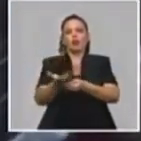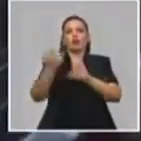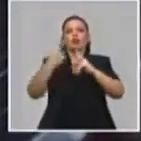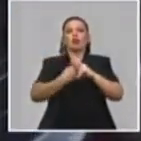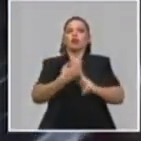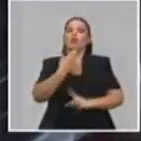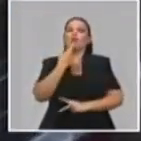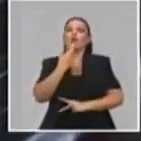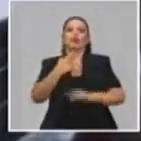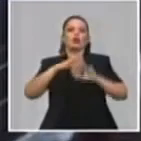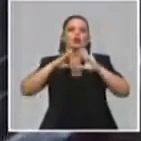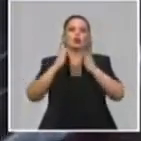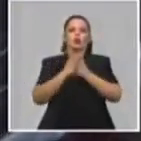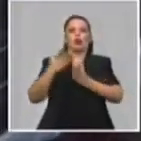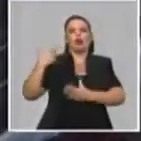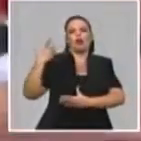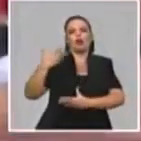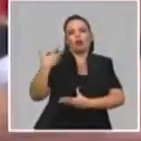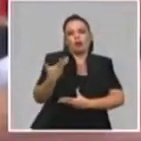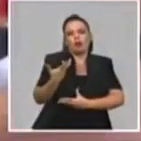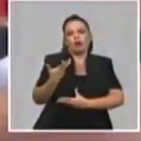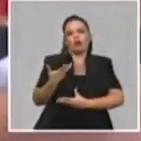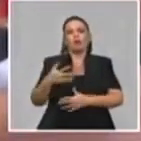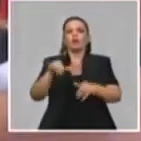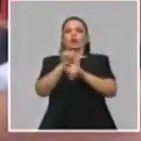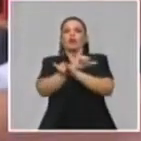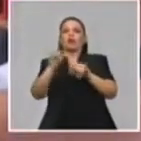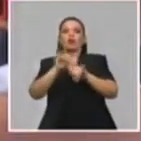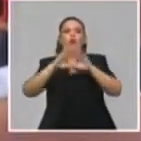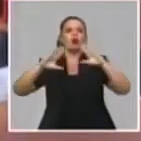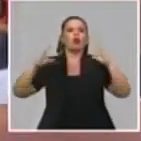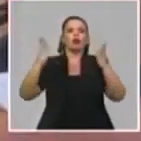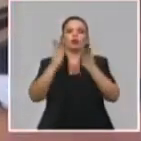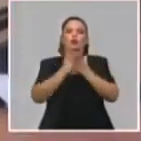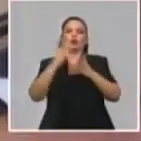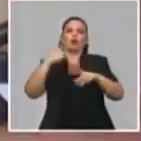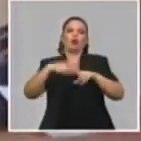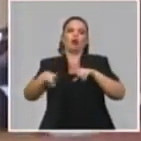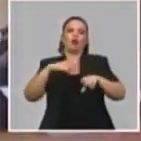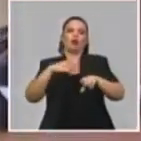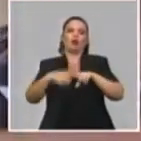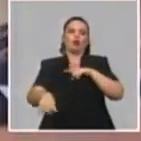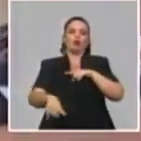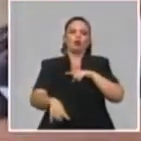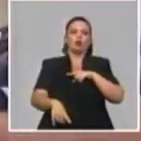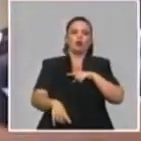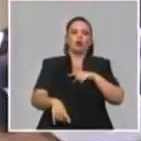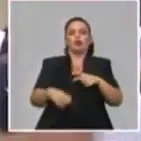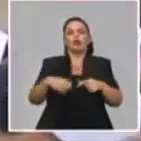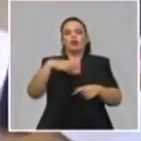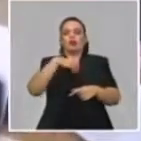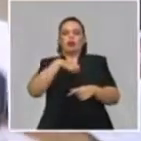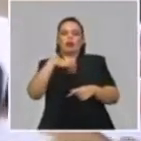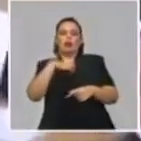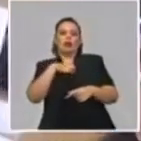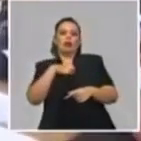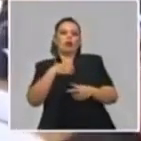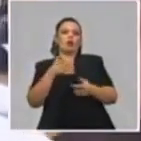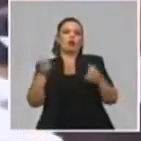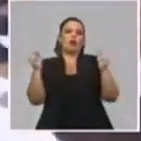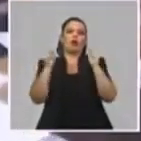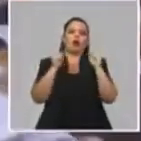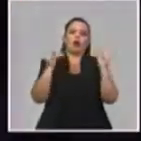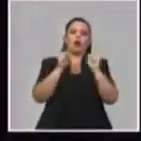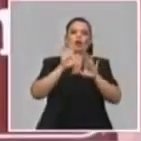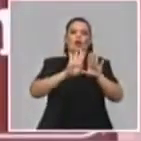quejas recibidas, así como las revoluciones fundamentalmente de los productos refrigerados que hemos estado ofertando en la tienda